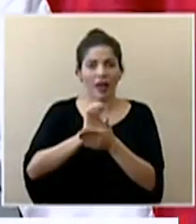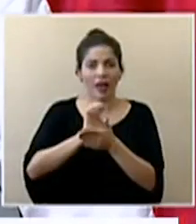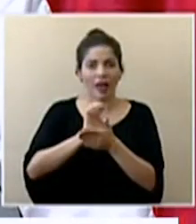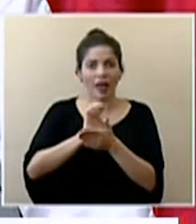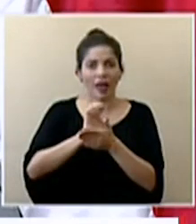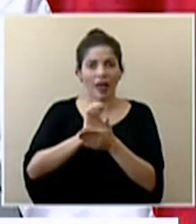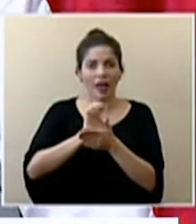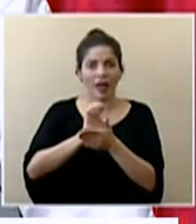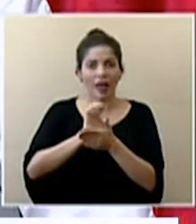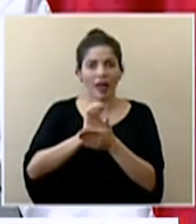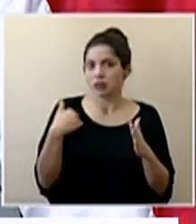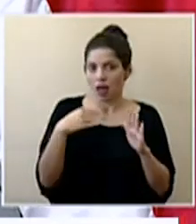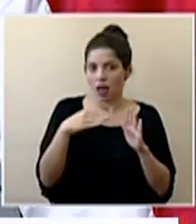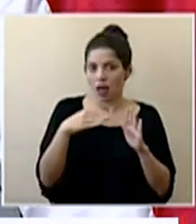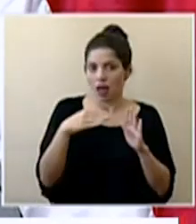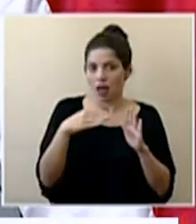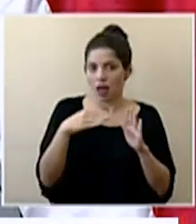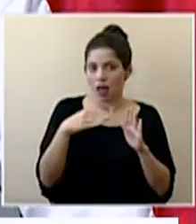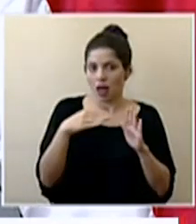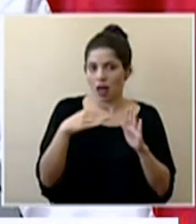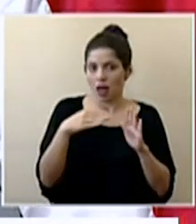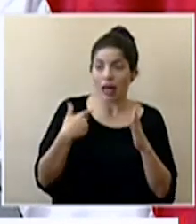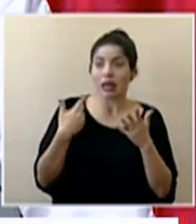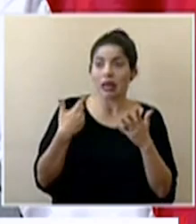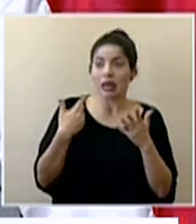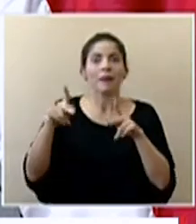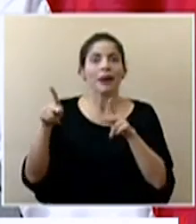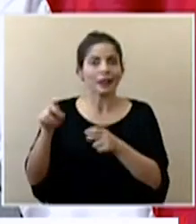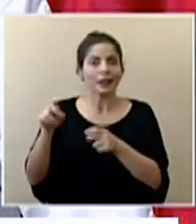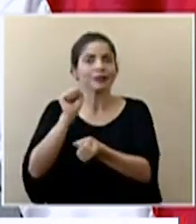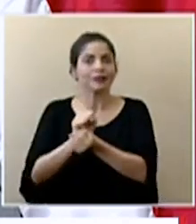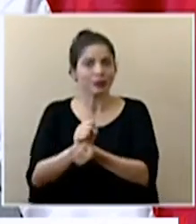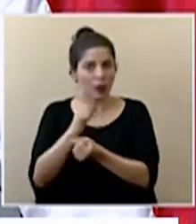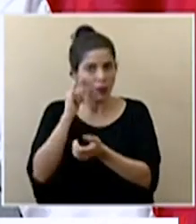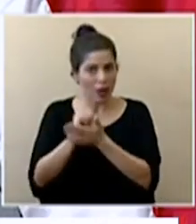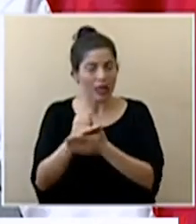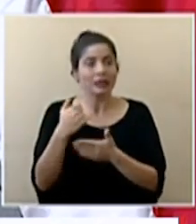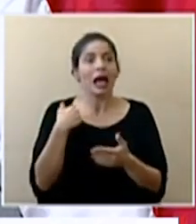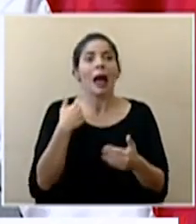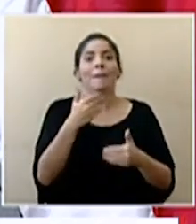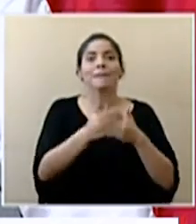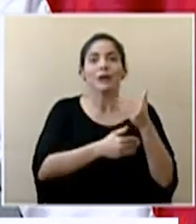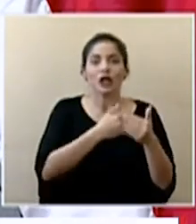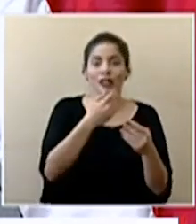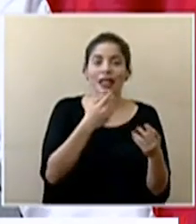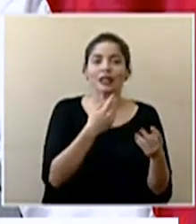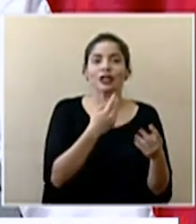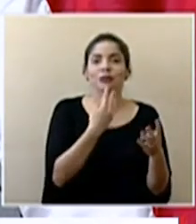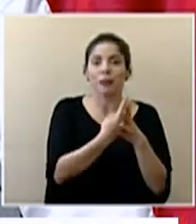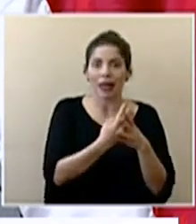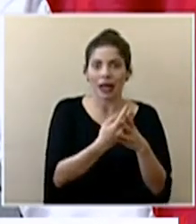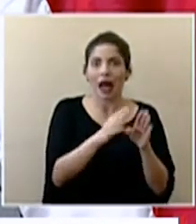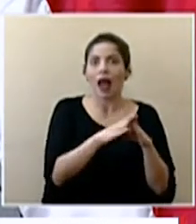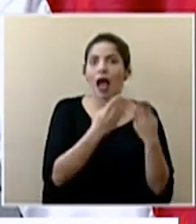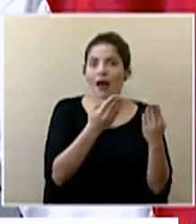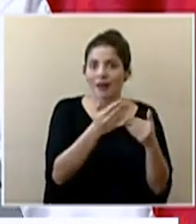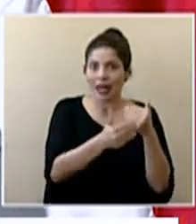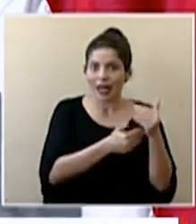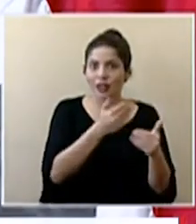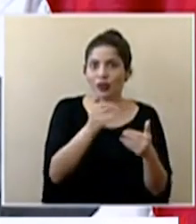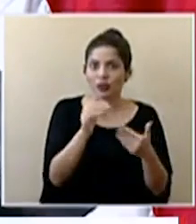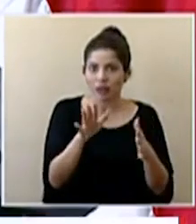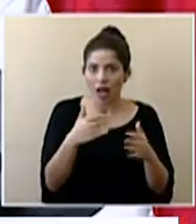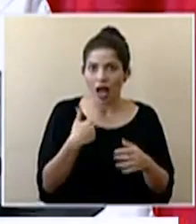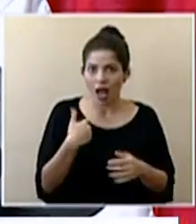ya hay disposiciones al respecto y de hecho ya hay detenidos al respecto y procesos penales abiertos al respecto ahora al principio les había